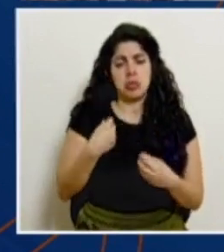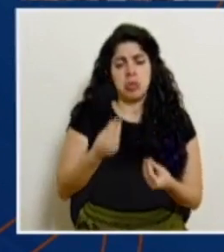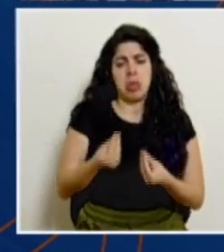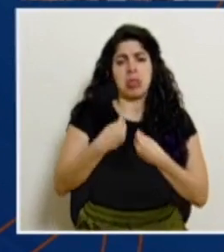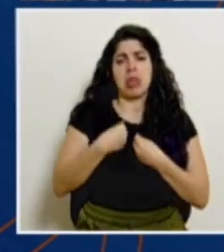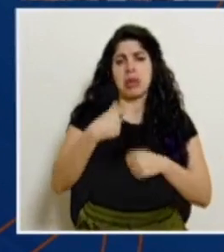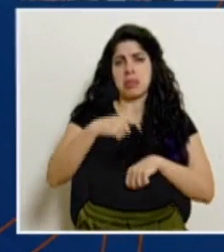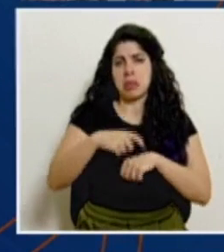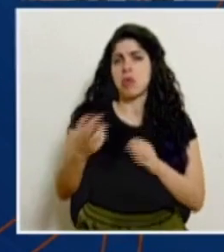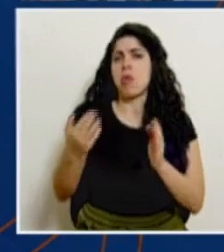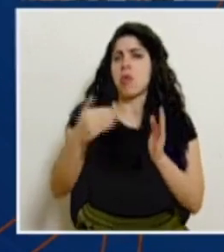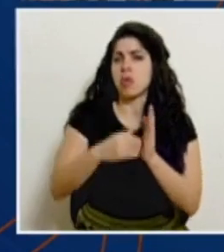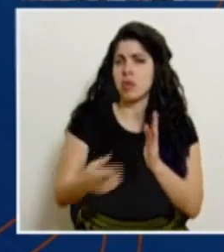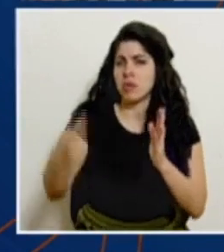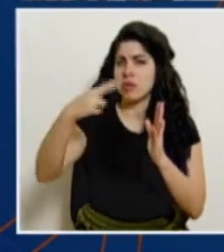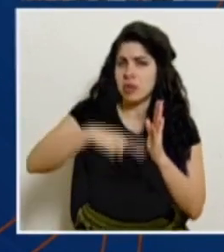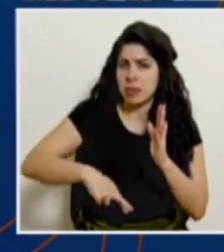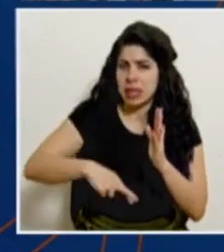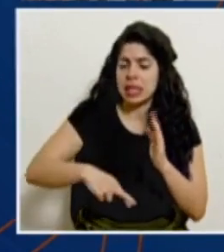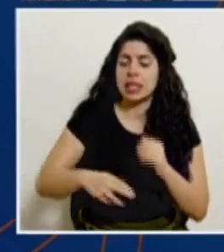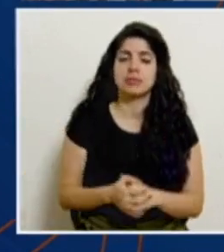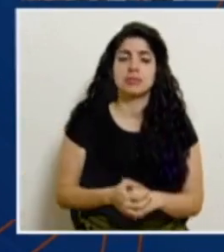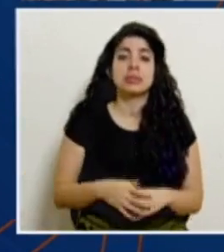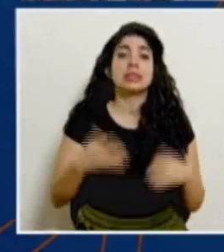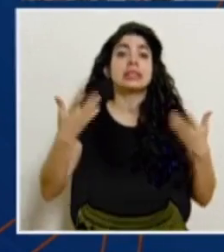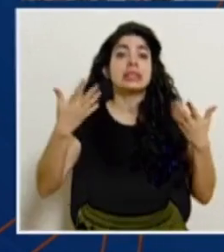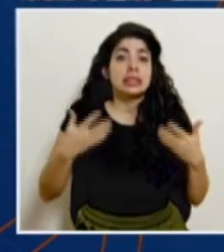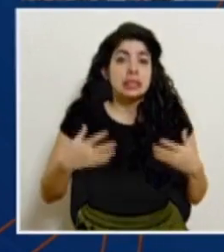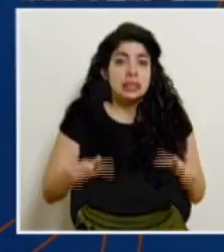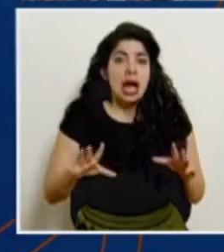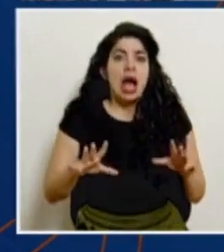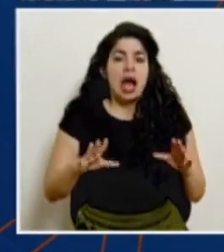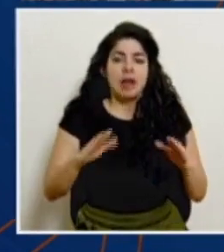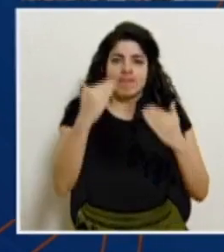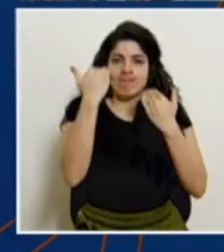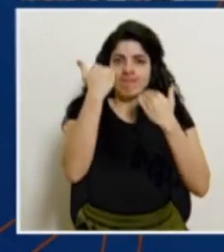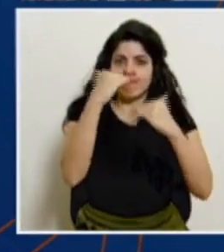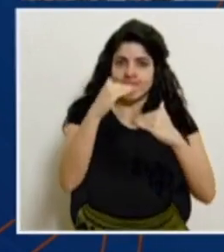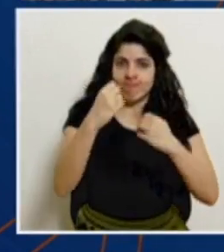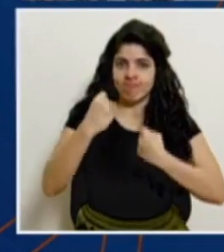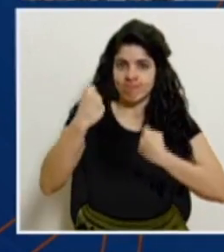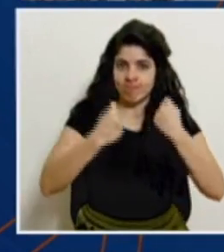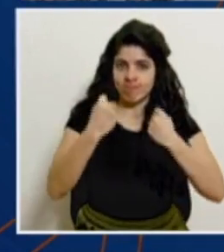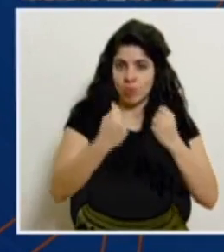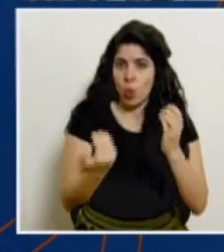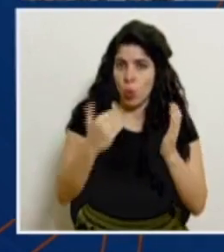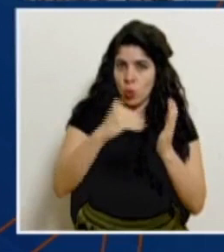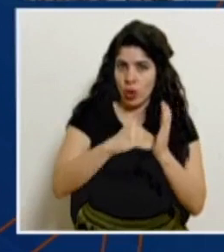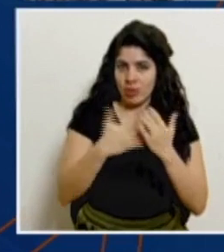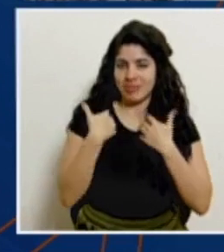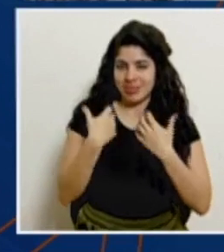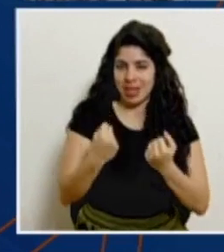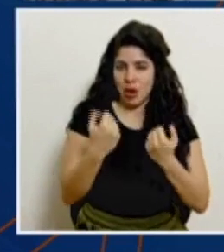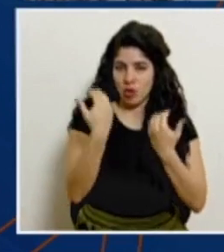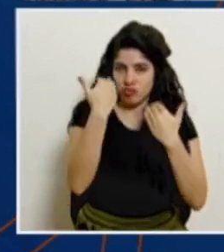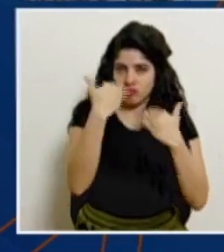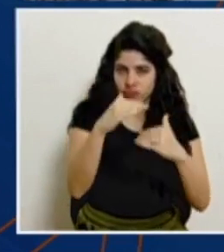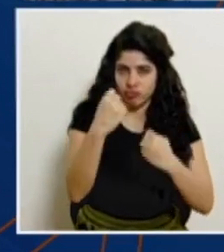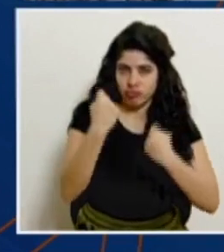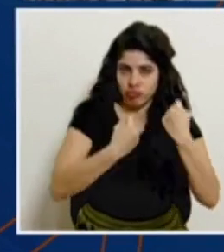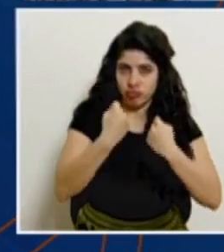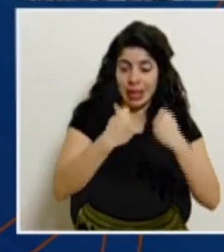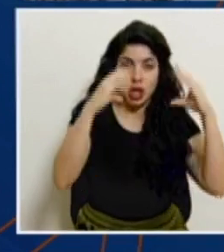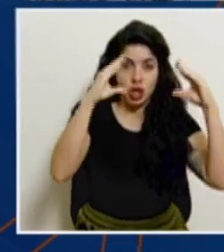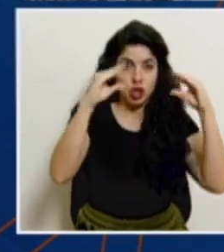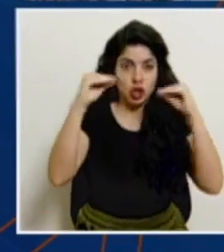reiterarlas, se incluyó la restricción vehicular sanitaria ampliada durante el